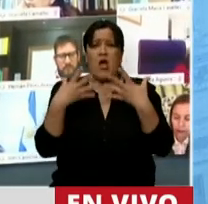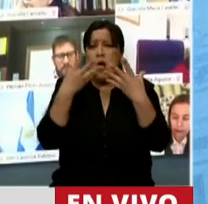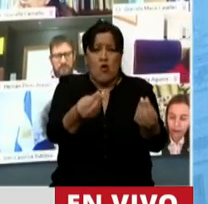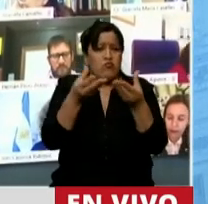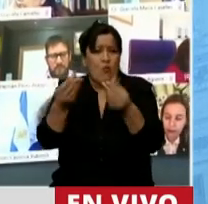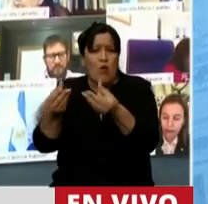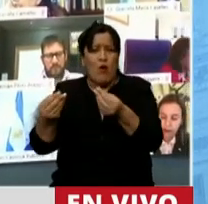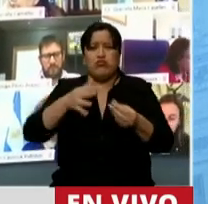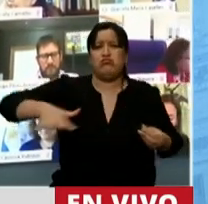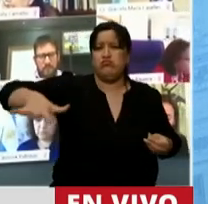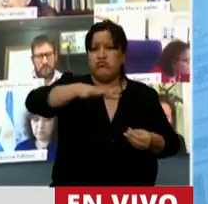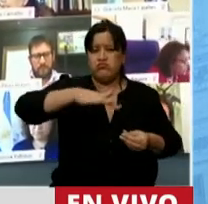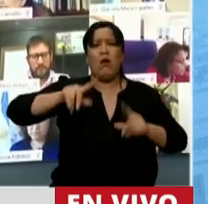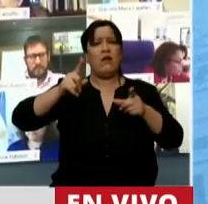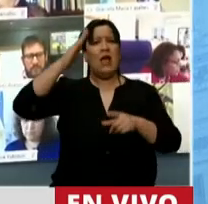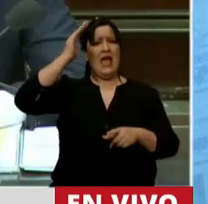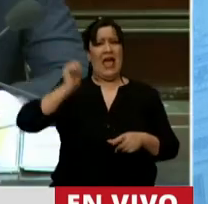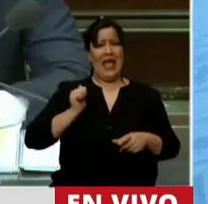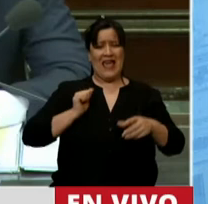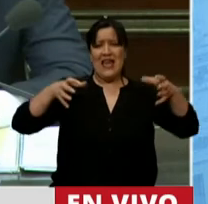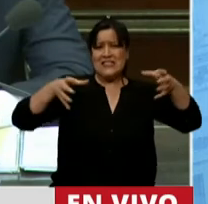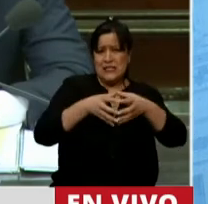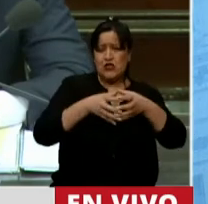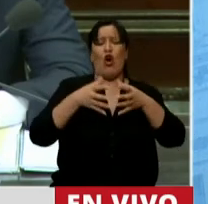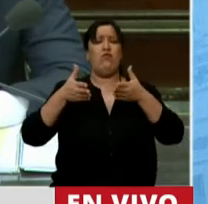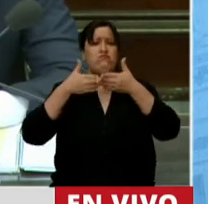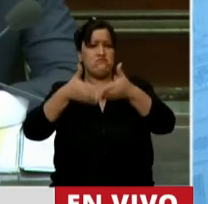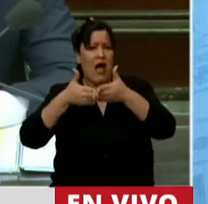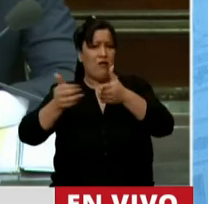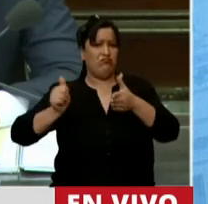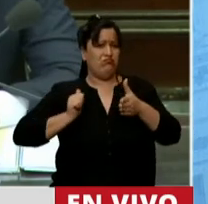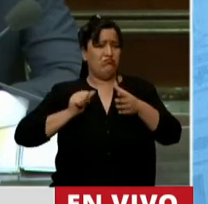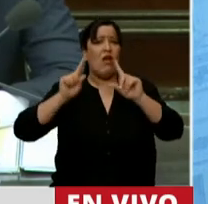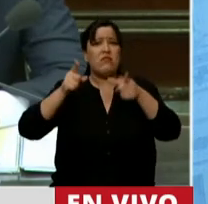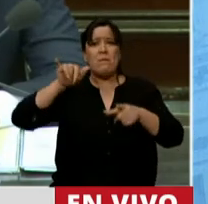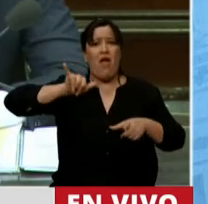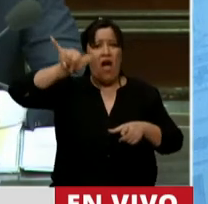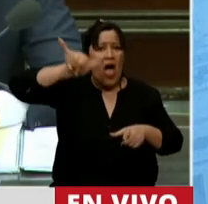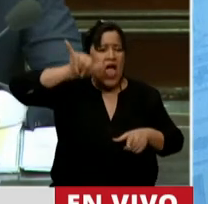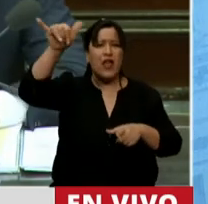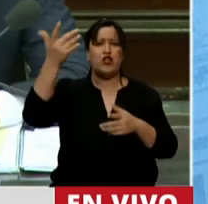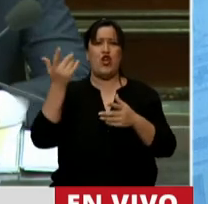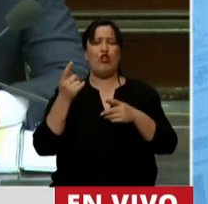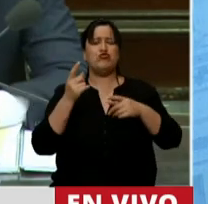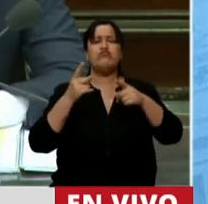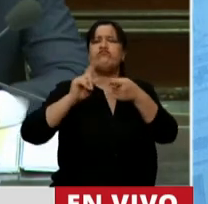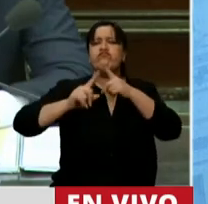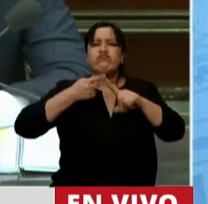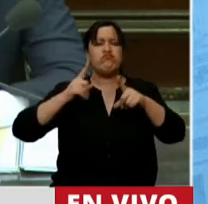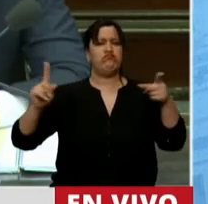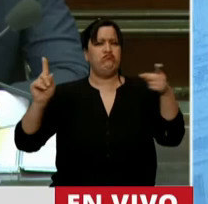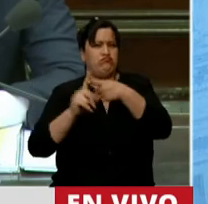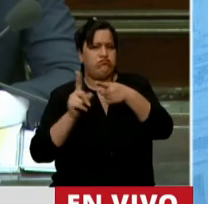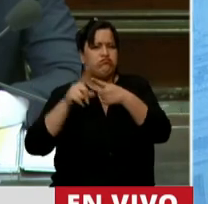realizó el Ejército Argentino, la Armada Argentina, la Fuerza Aérea Argentina, en coordinación, obviamente,